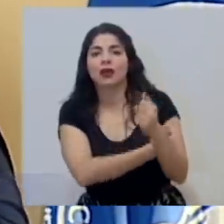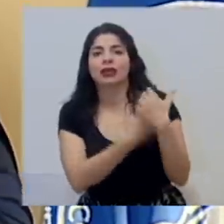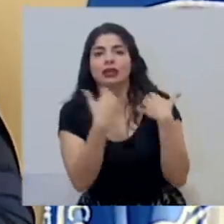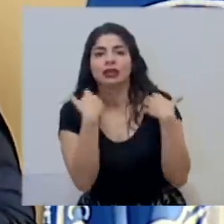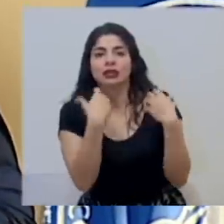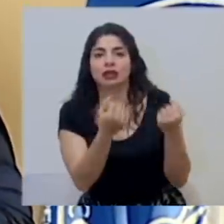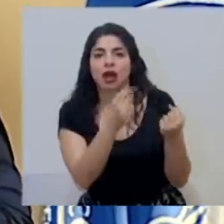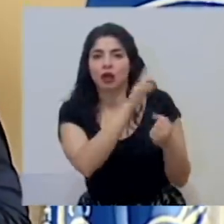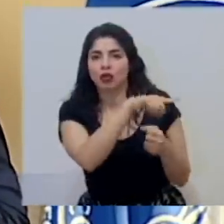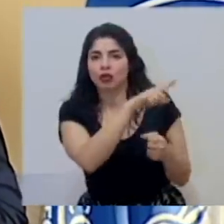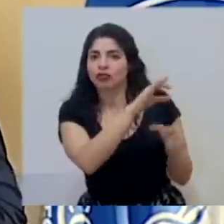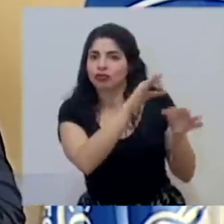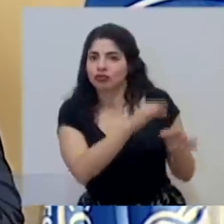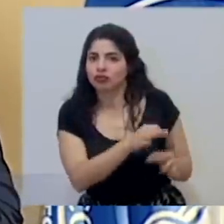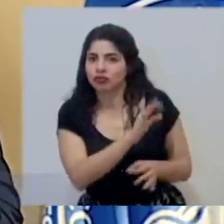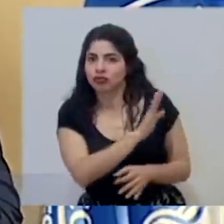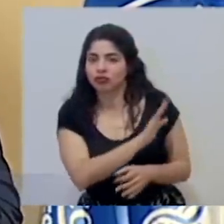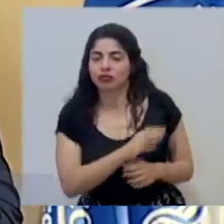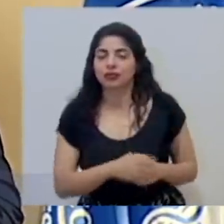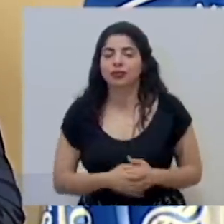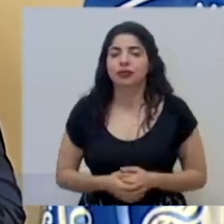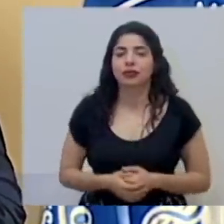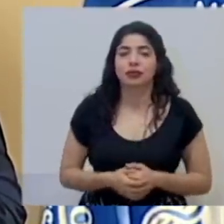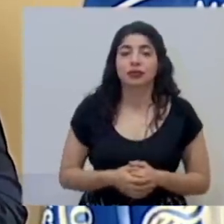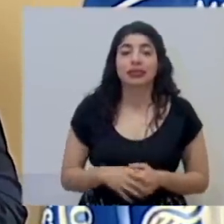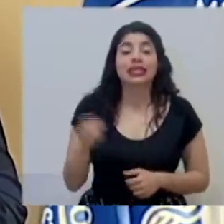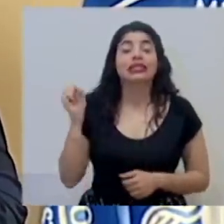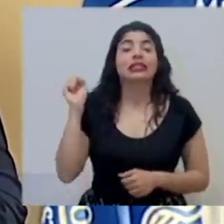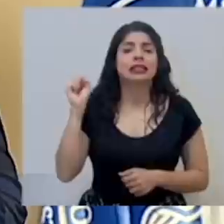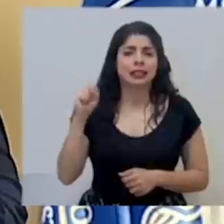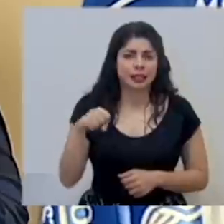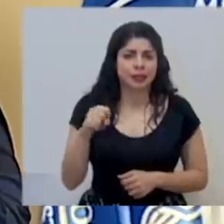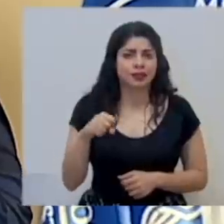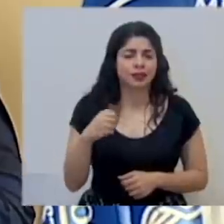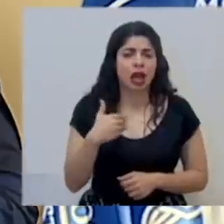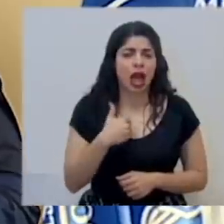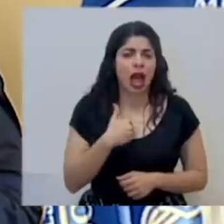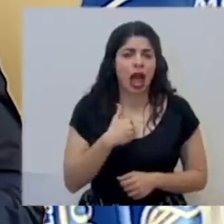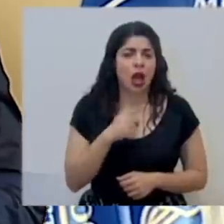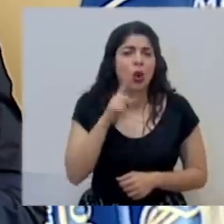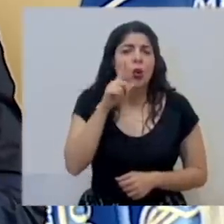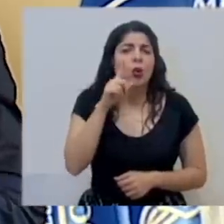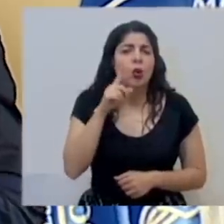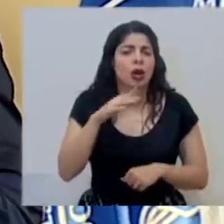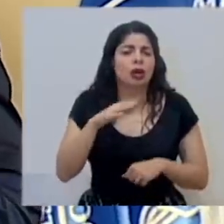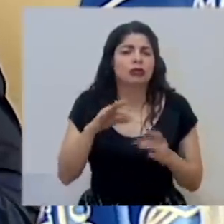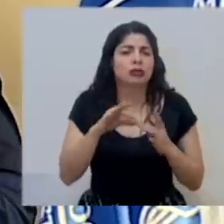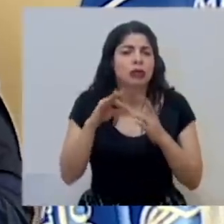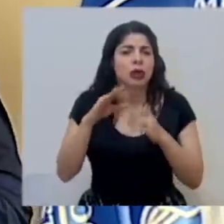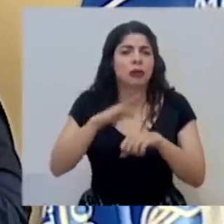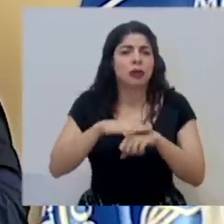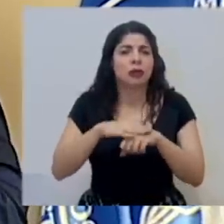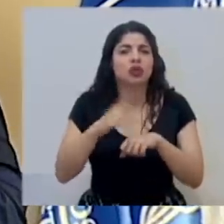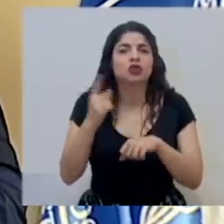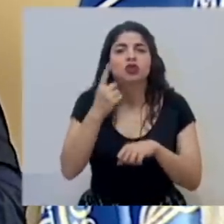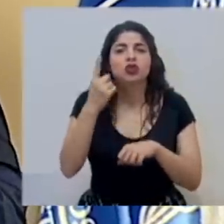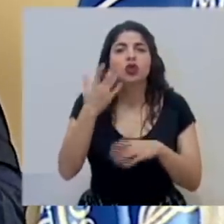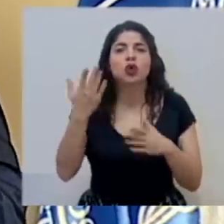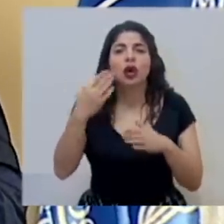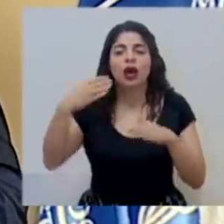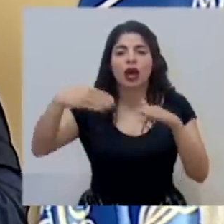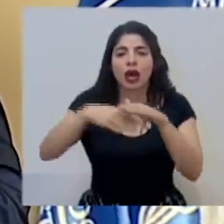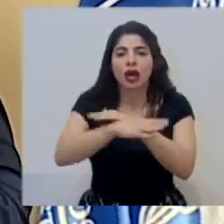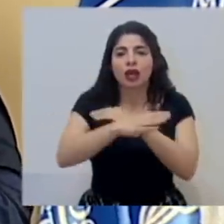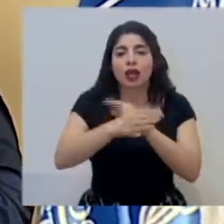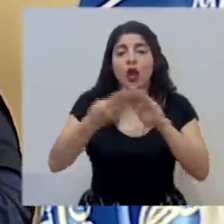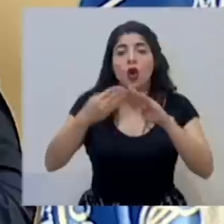tema de salud. Sí, hay una excepción que ha sido el ingreso de los trabajadores de